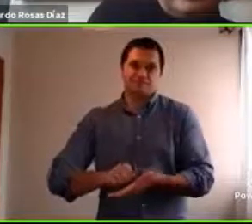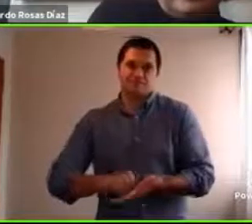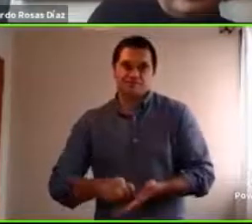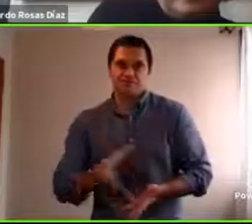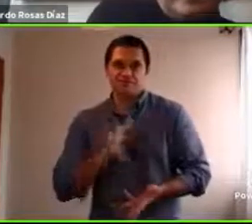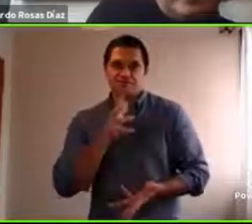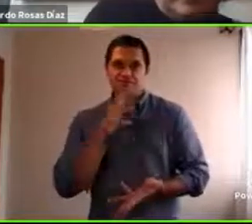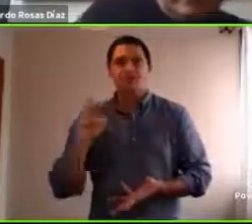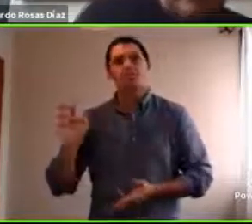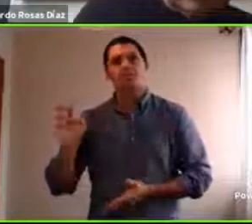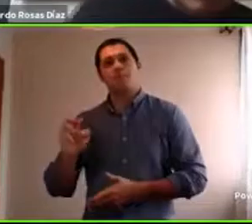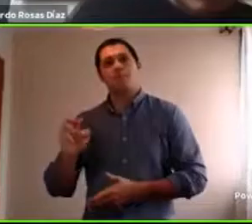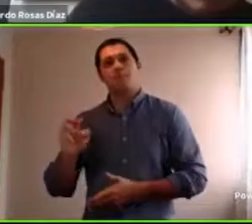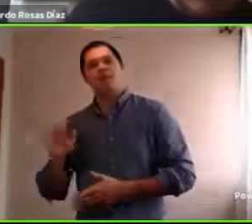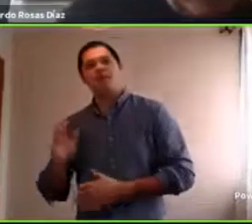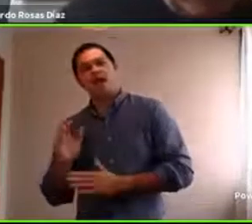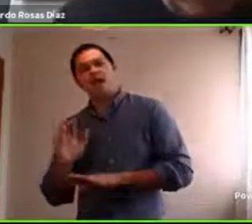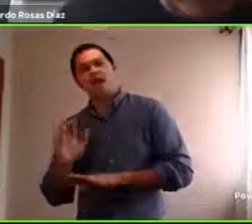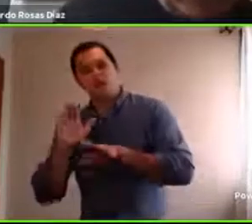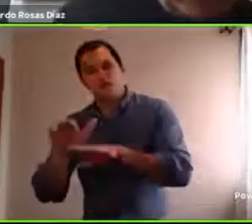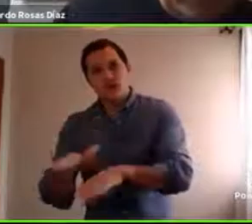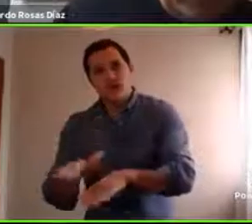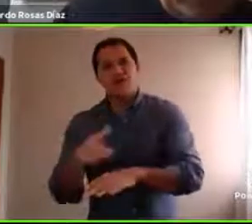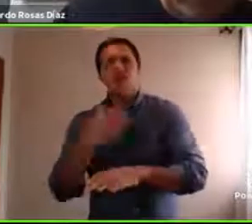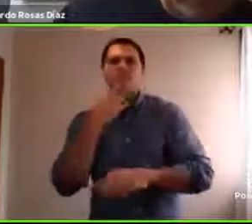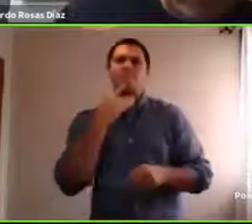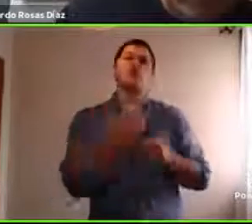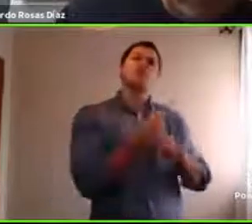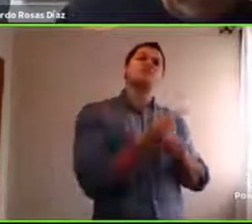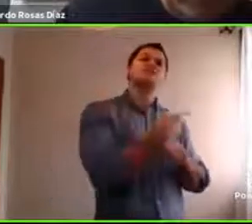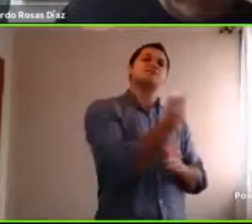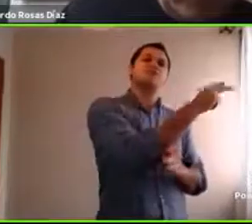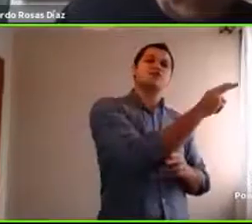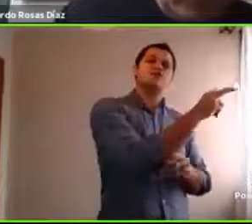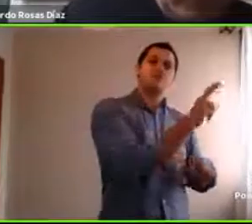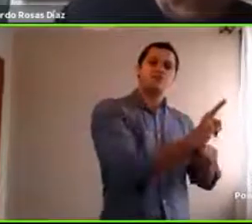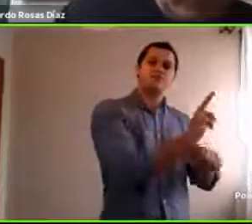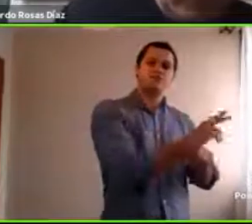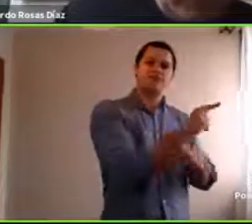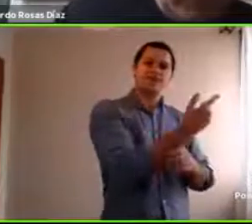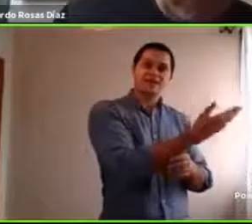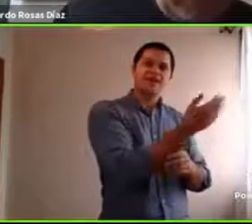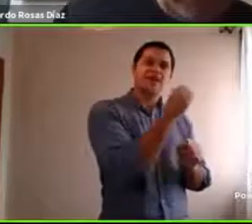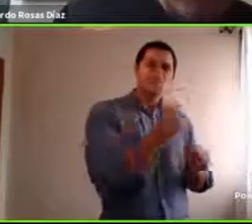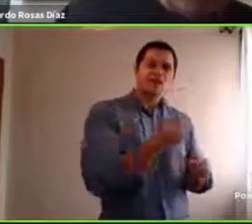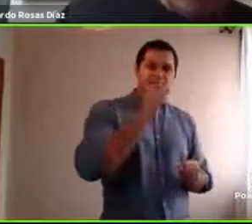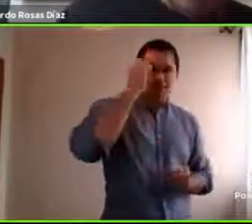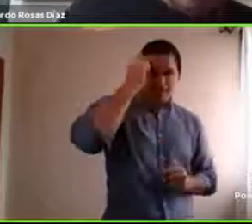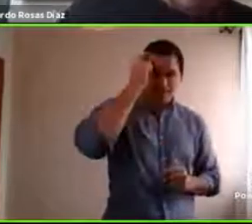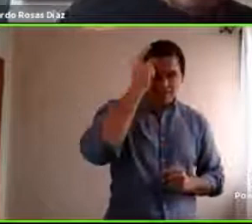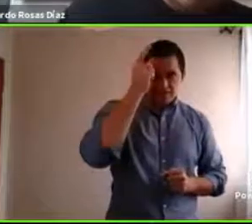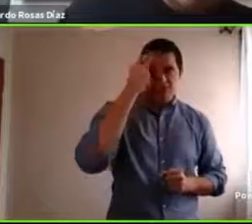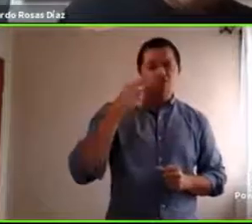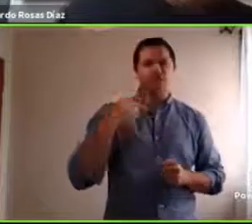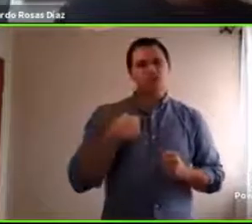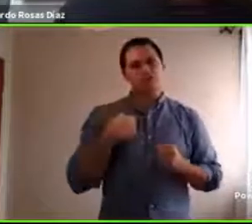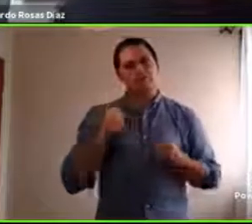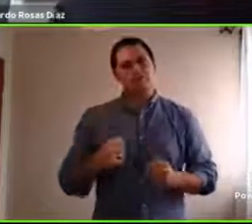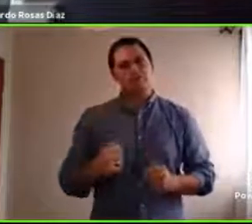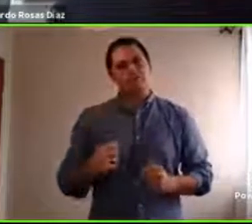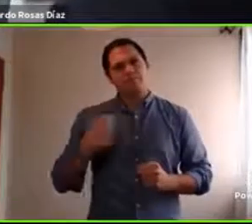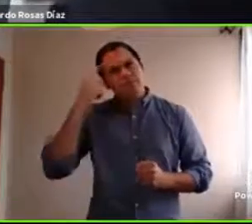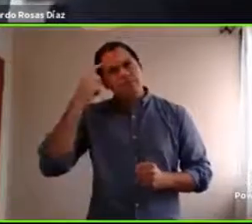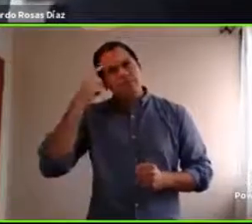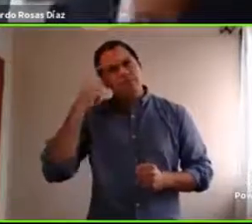¿no? y hablar con la maestra de que la maestra también entienda creo que sí es importante este diálogo ¿no? con el colegio con